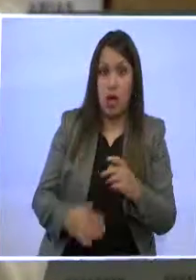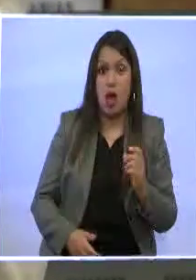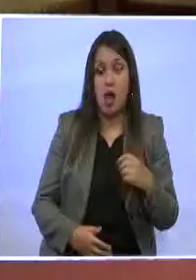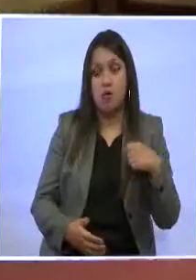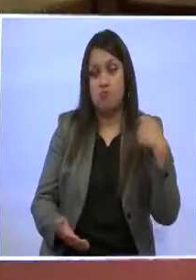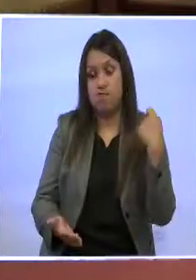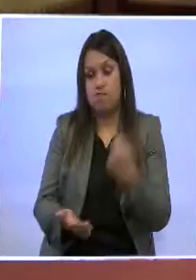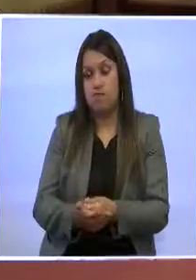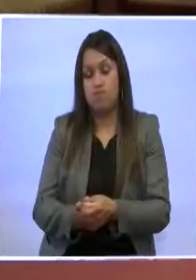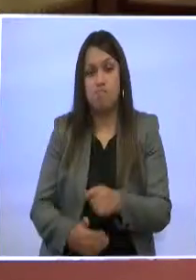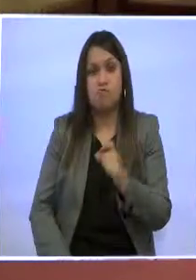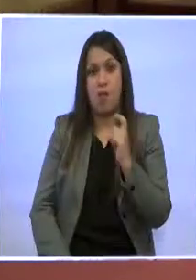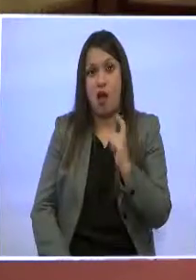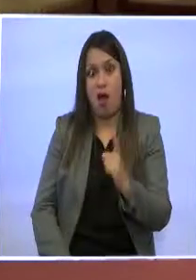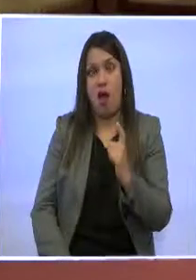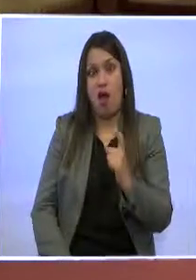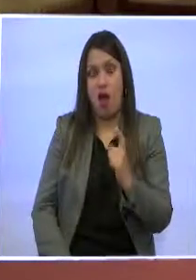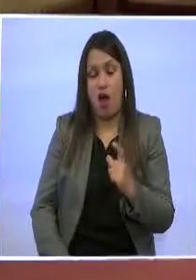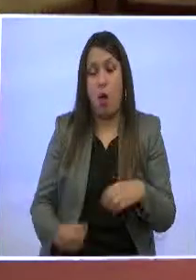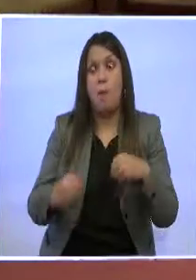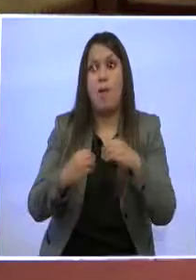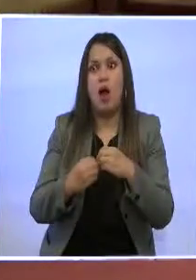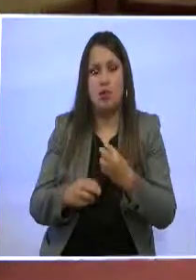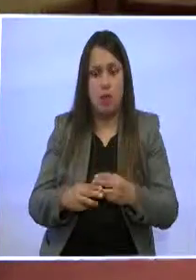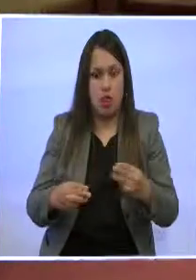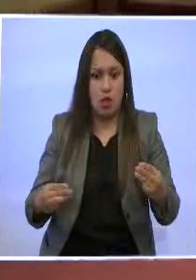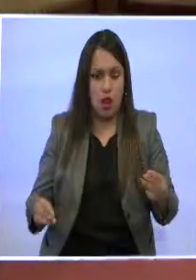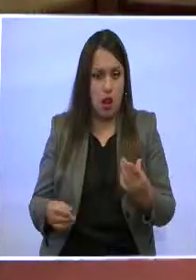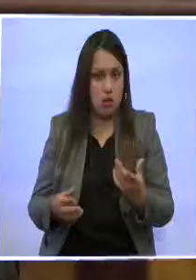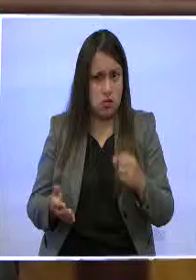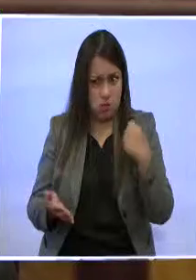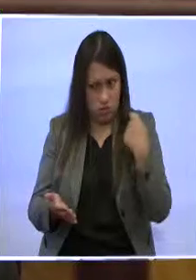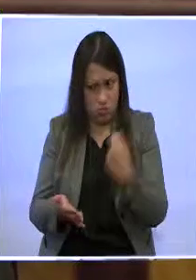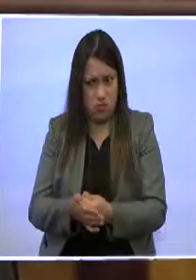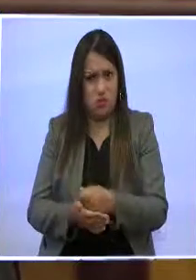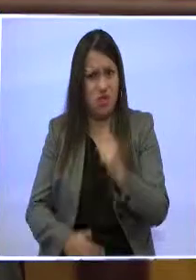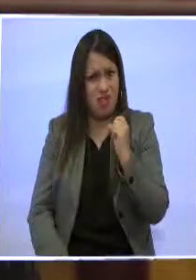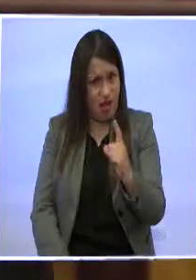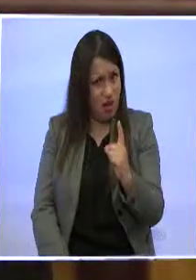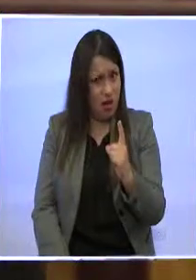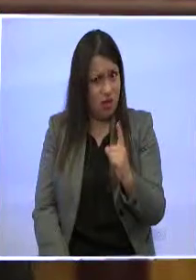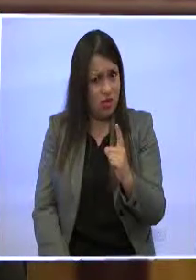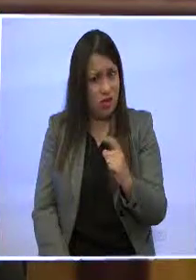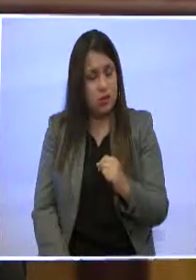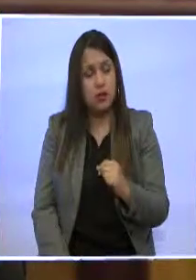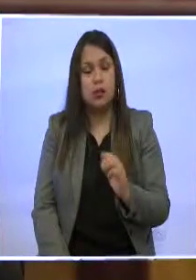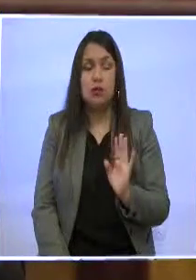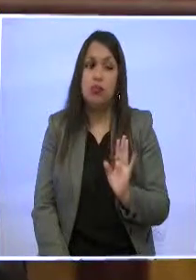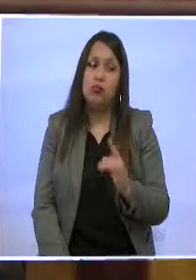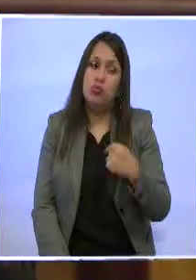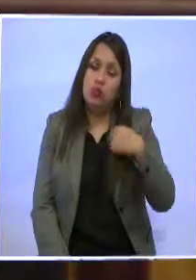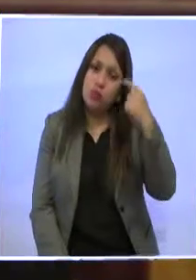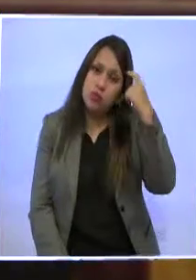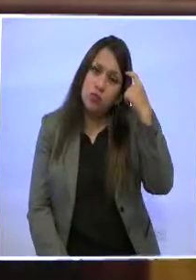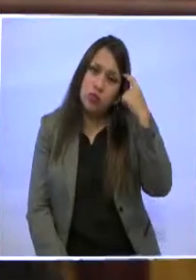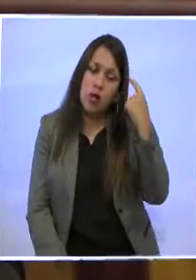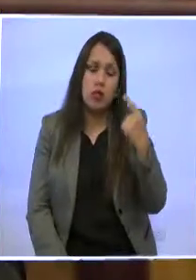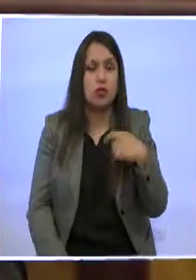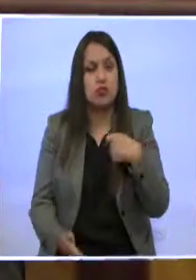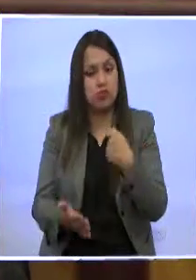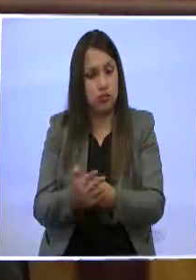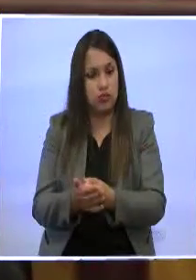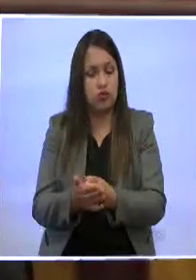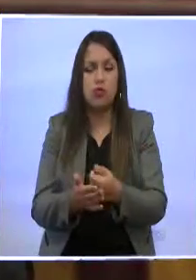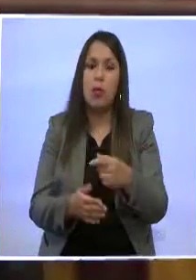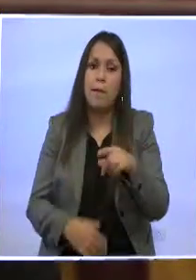Yo creo que no, y por el contrario, lo que hemos señalado nosotros es que existen oportunidades para que los precios bajen y le voy a decir tres muy